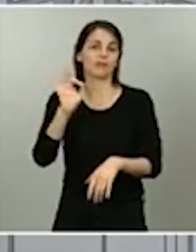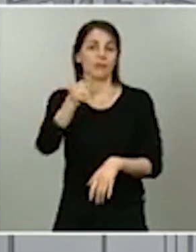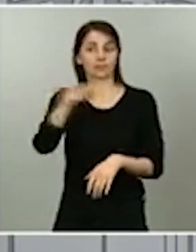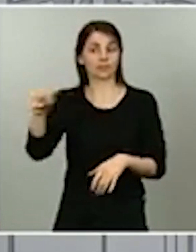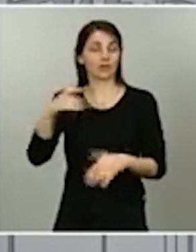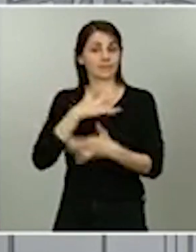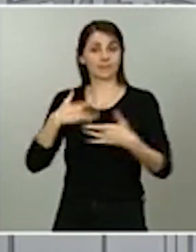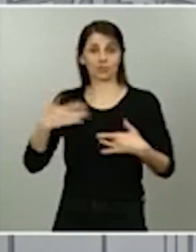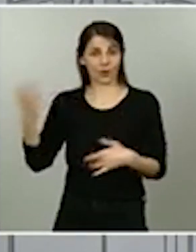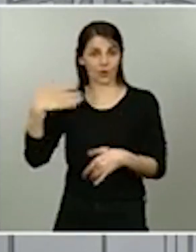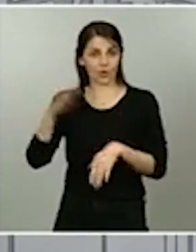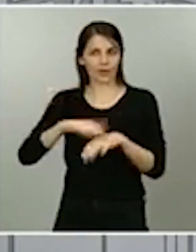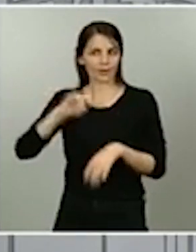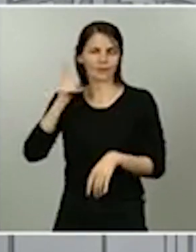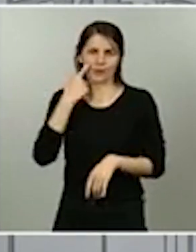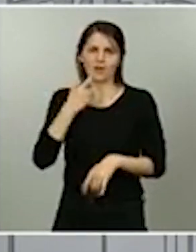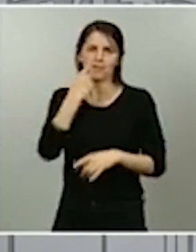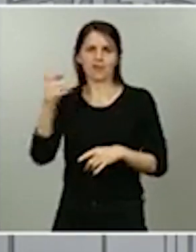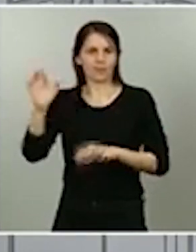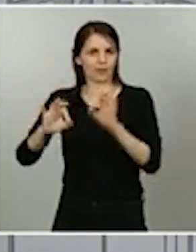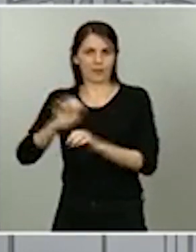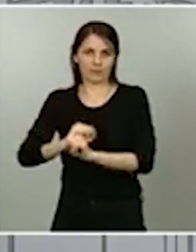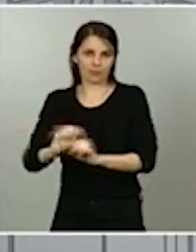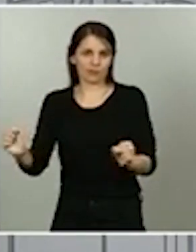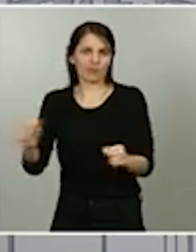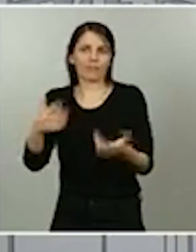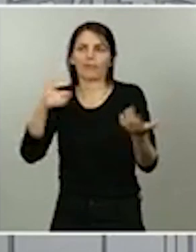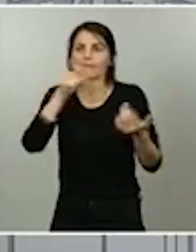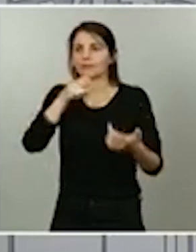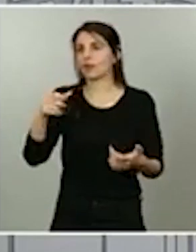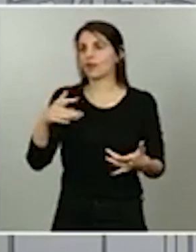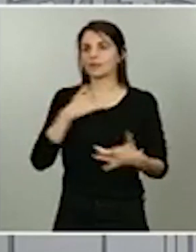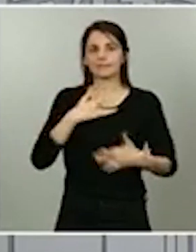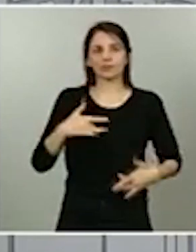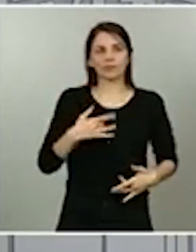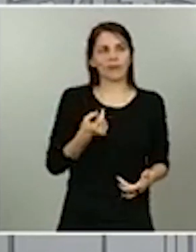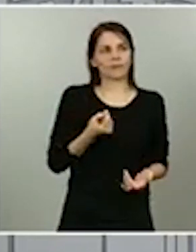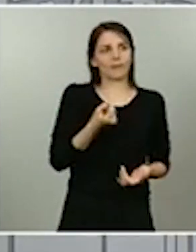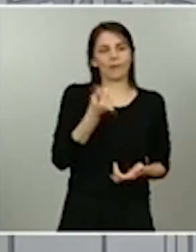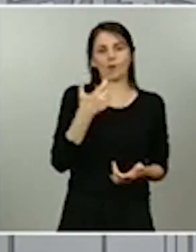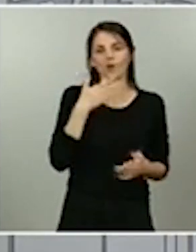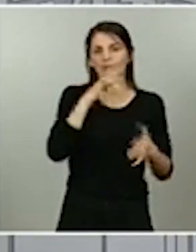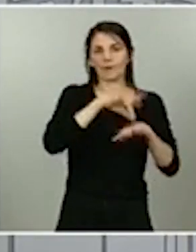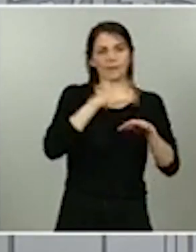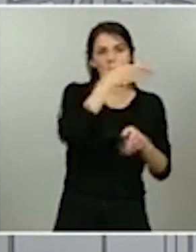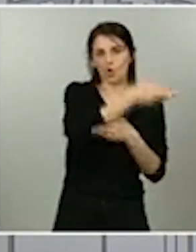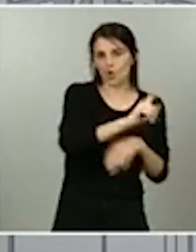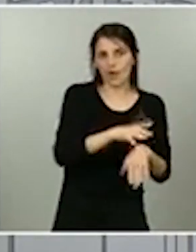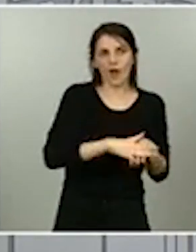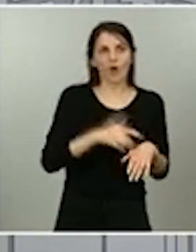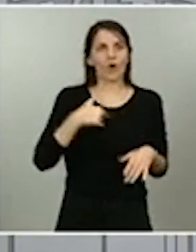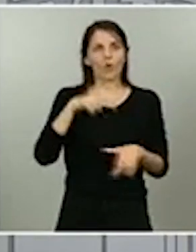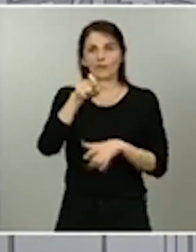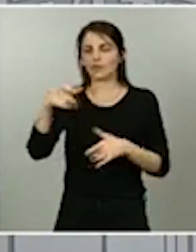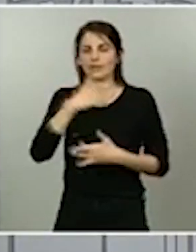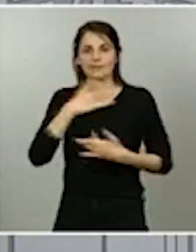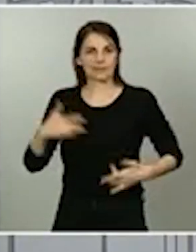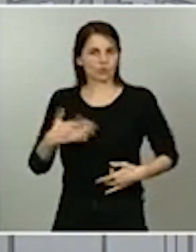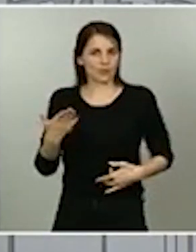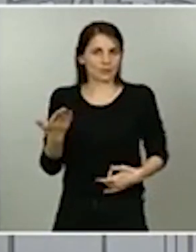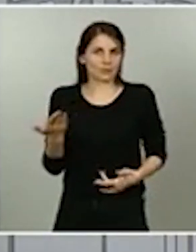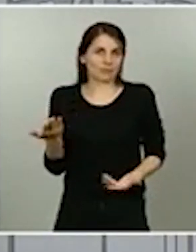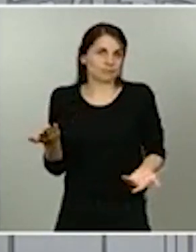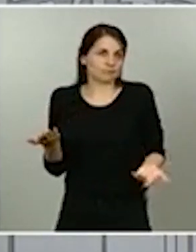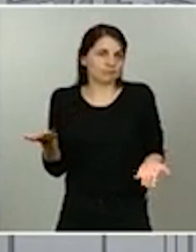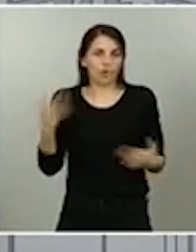pequeños que ni siquiera se van a preocupar de ir al médico, los que no quieran ir al médico y no se acerquen al sistema nunca, obviamente no los detectaremos. Pero sí que es